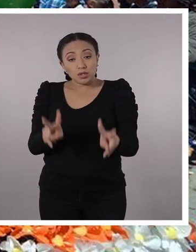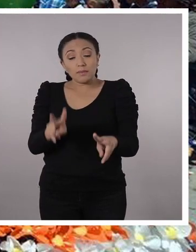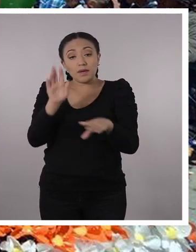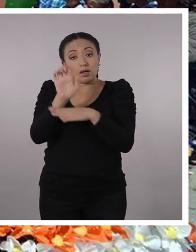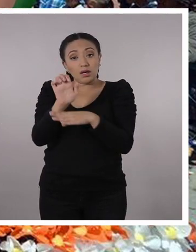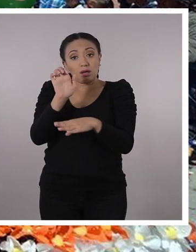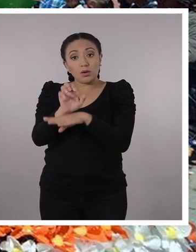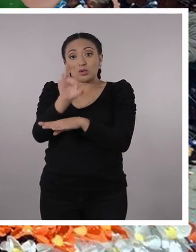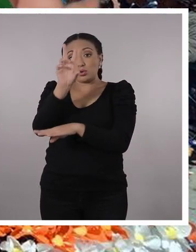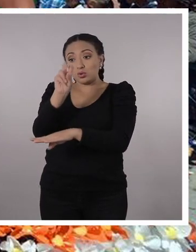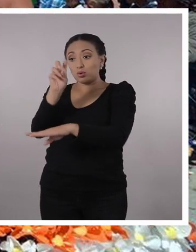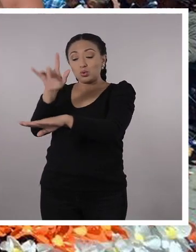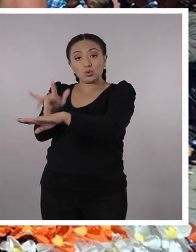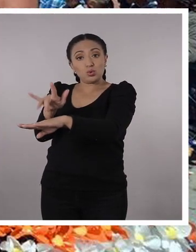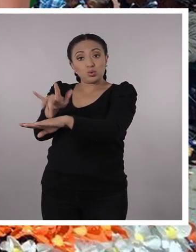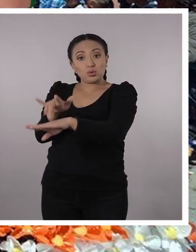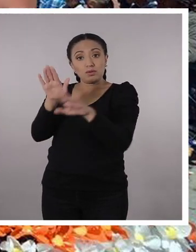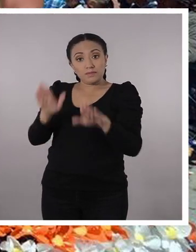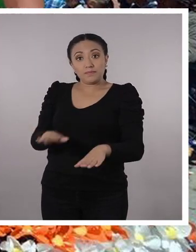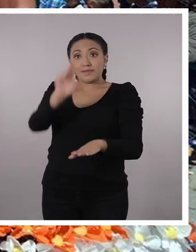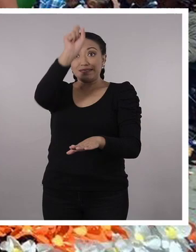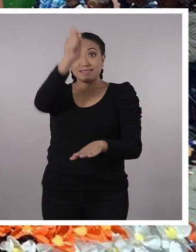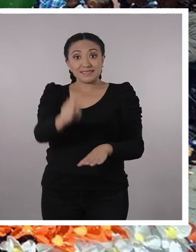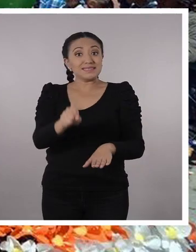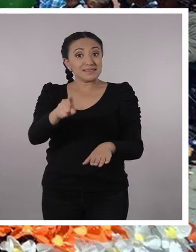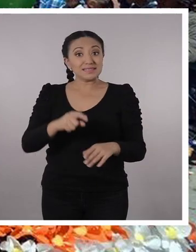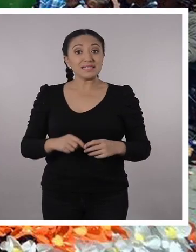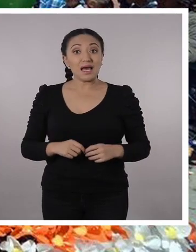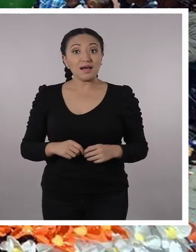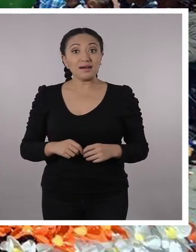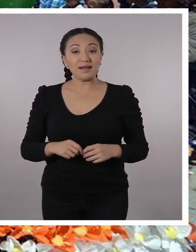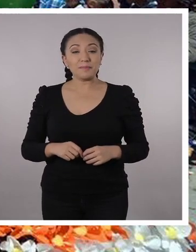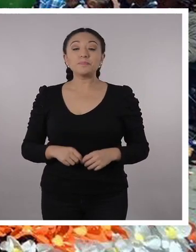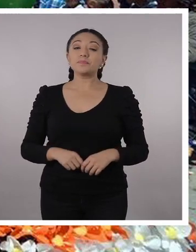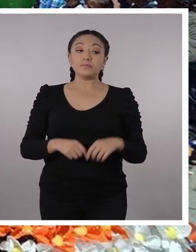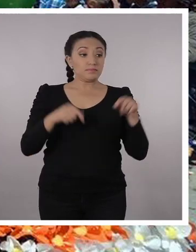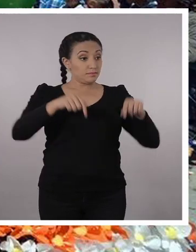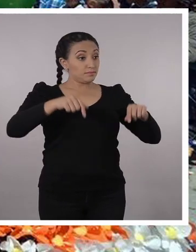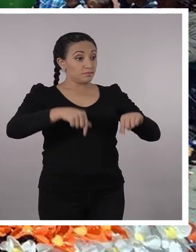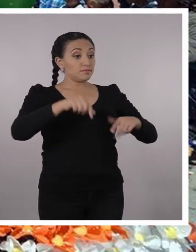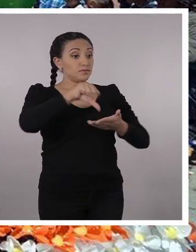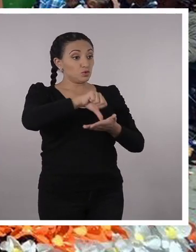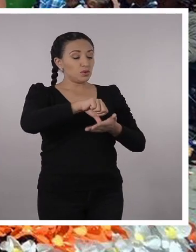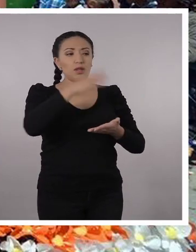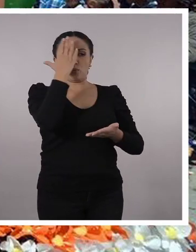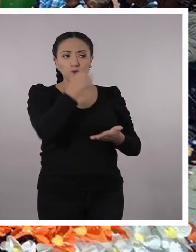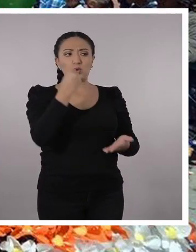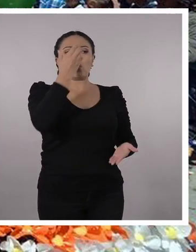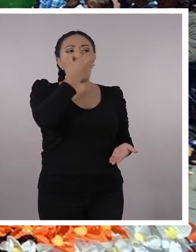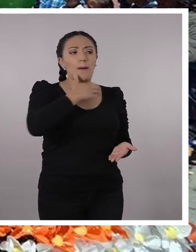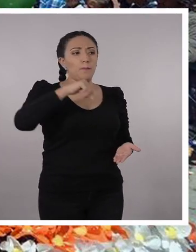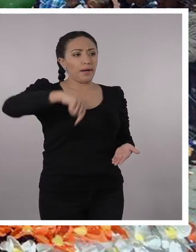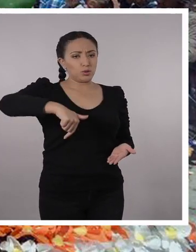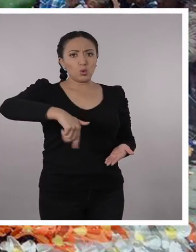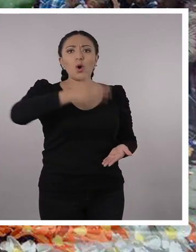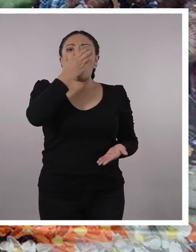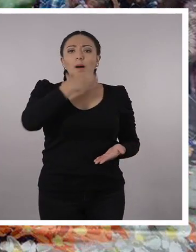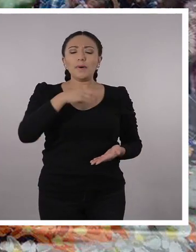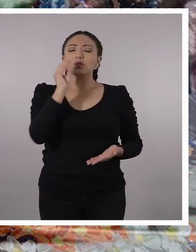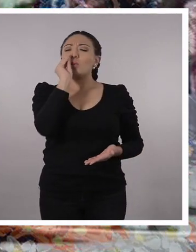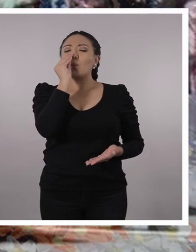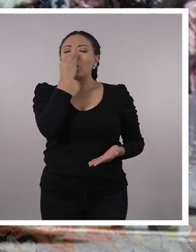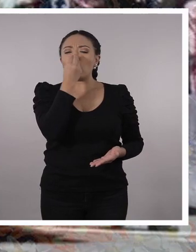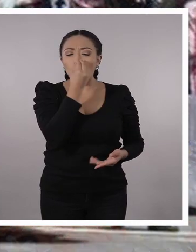intangible, sobre todo de la región andina. Claro que sí. Además, esta ciudad es increíble. Aquí existen unas flores y unas frutas